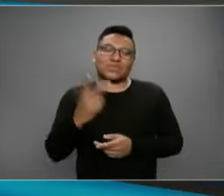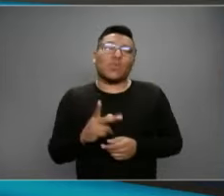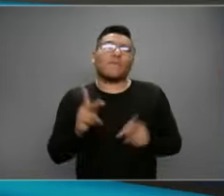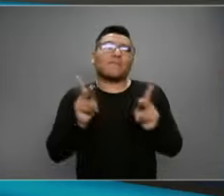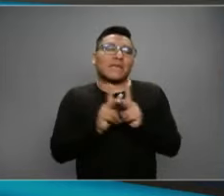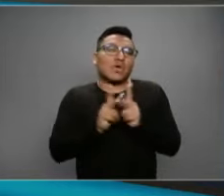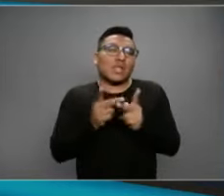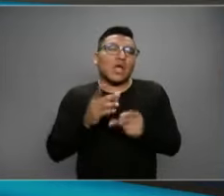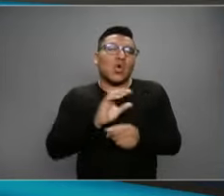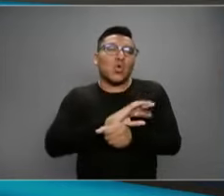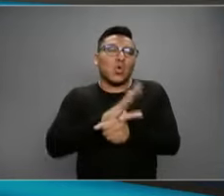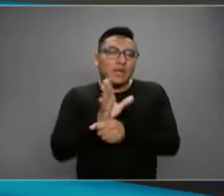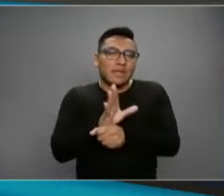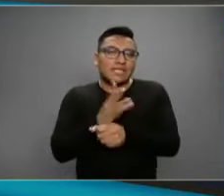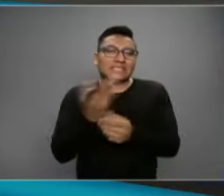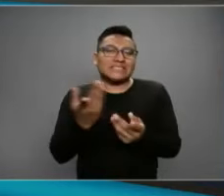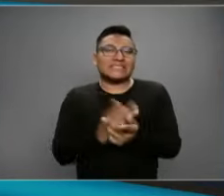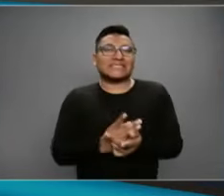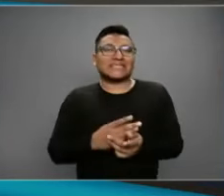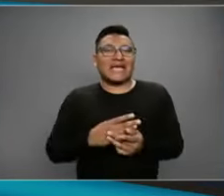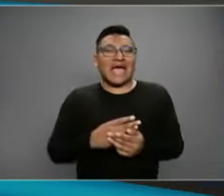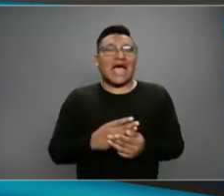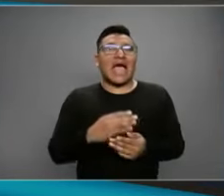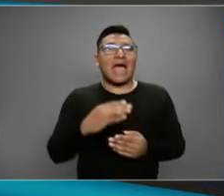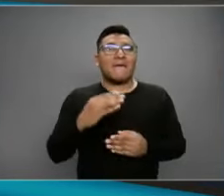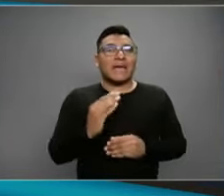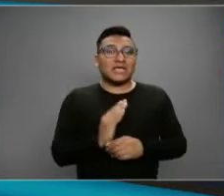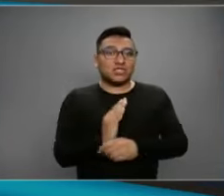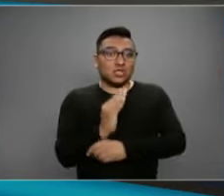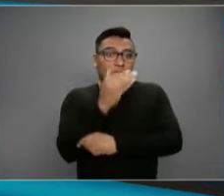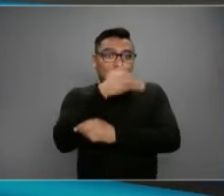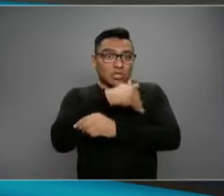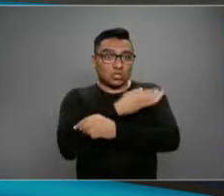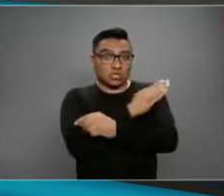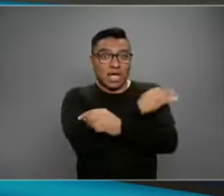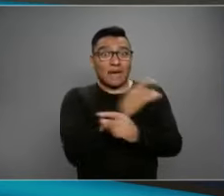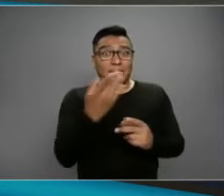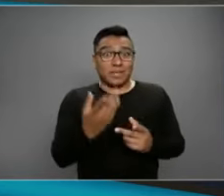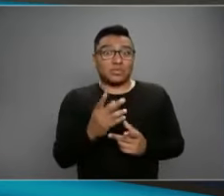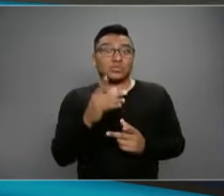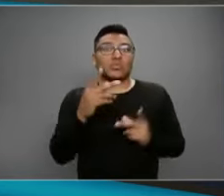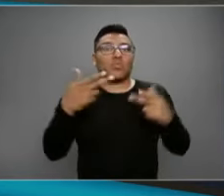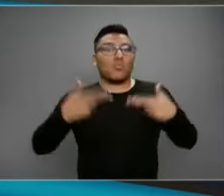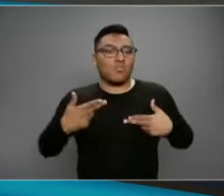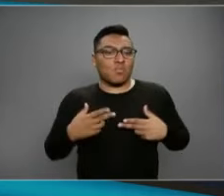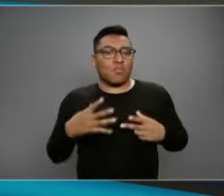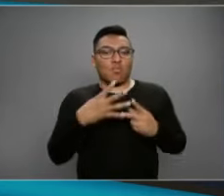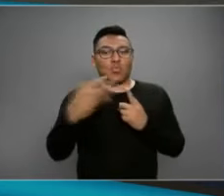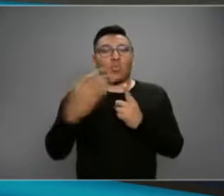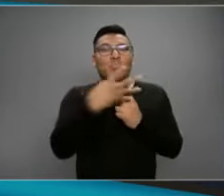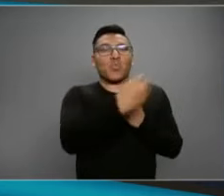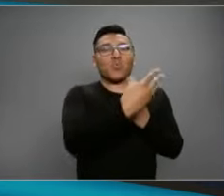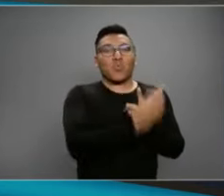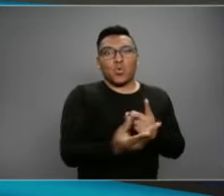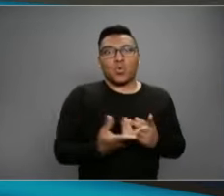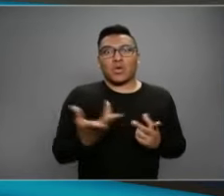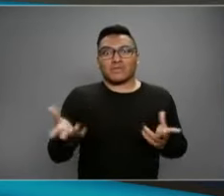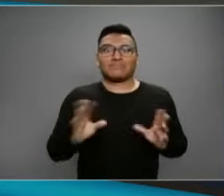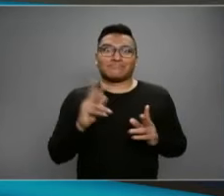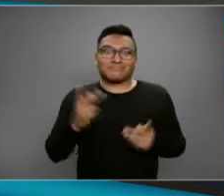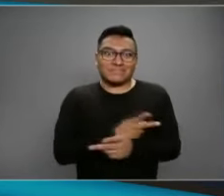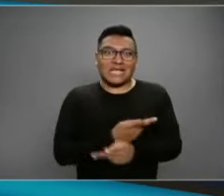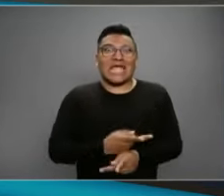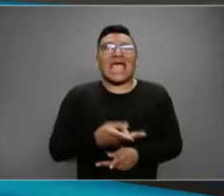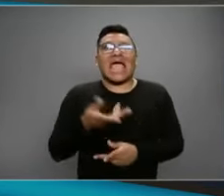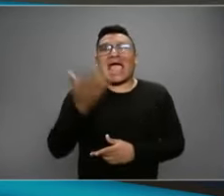transmitiéndose entre camellos y humanos. Y aquel coronavirus lo que